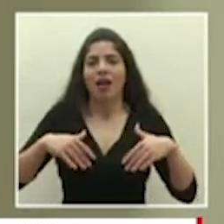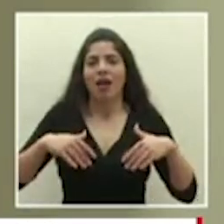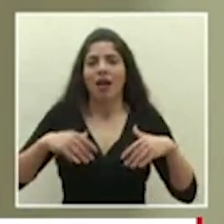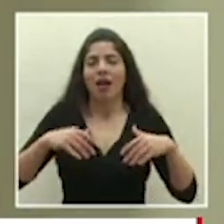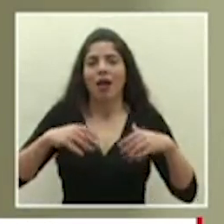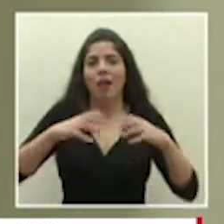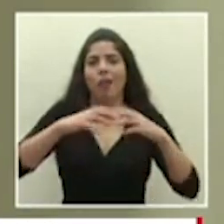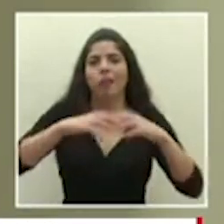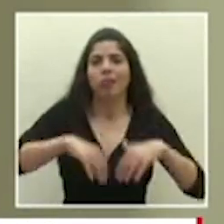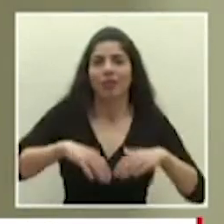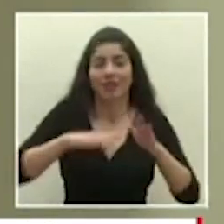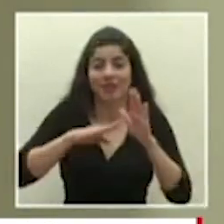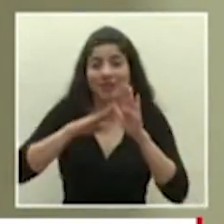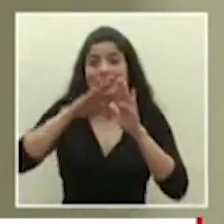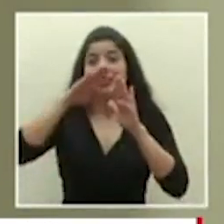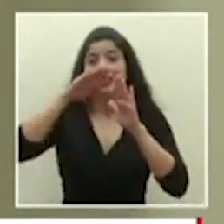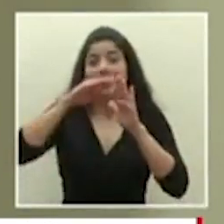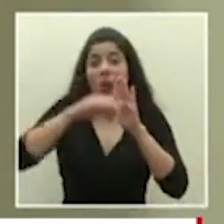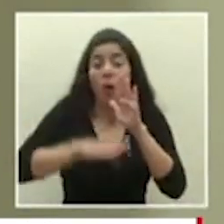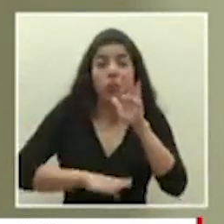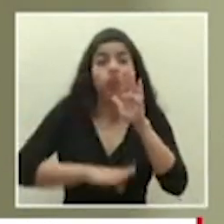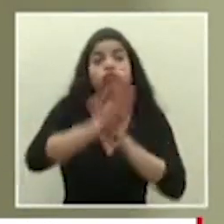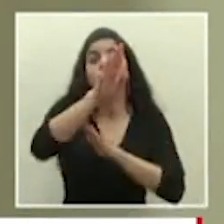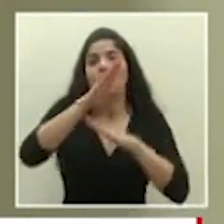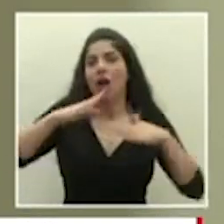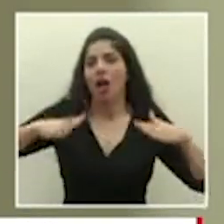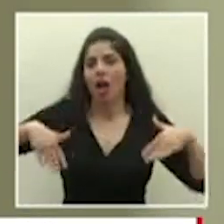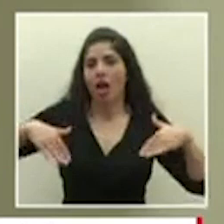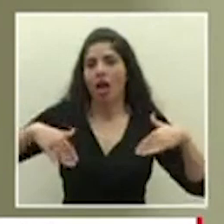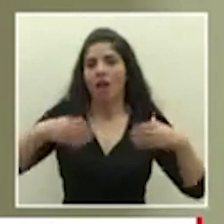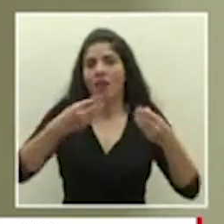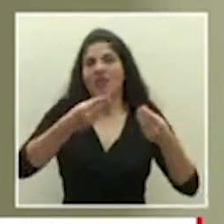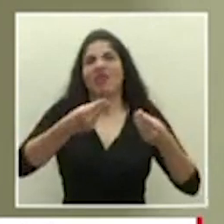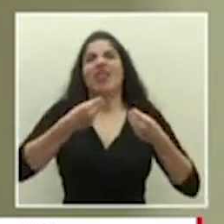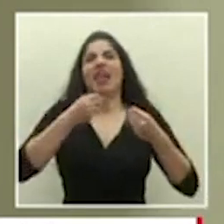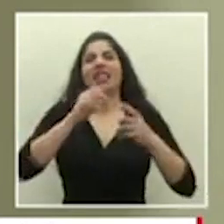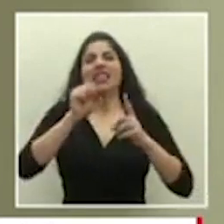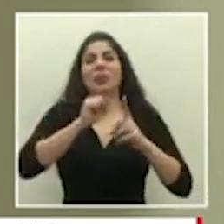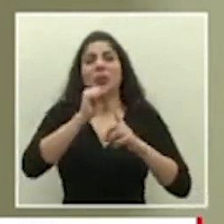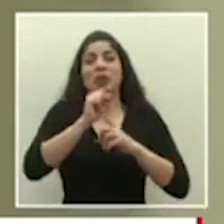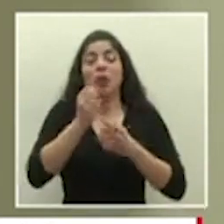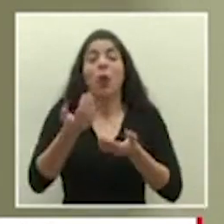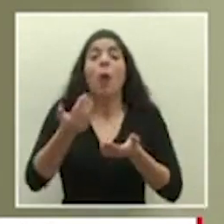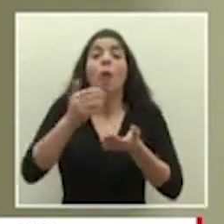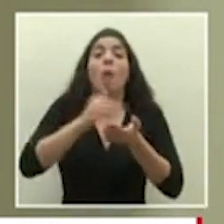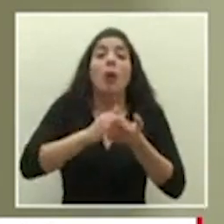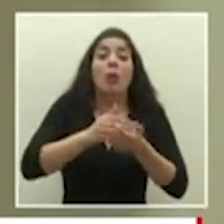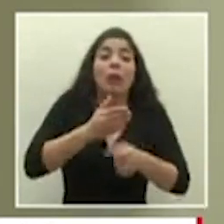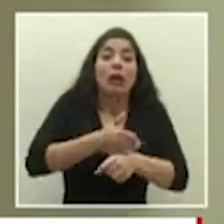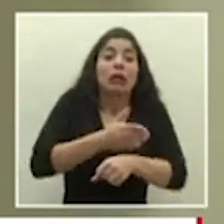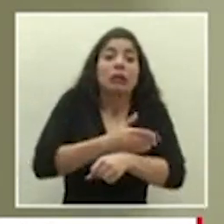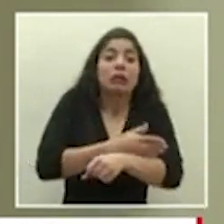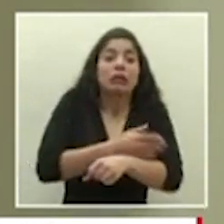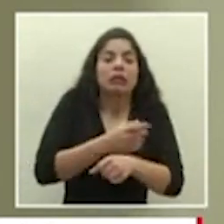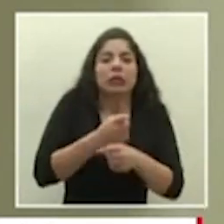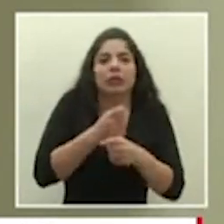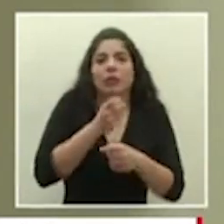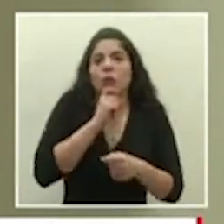descompensación en la curva que nos tira hacia una situación en donde el retorno cuesta mucho en donde hay muchas muertes